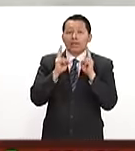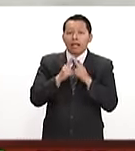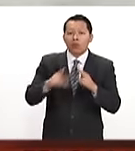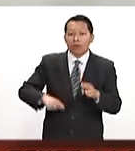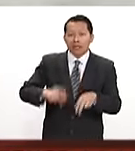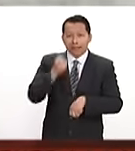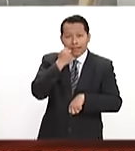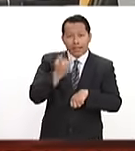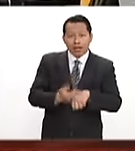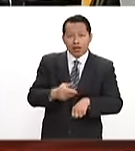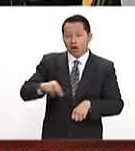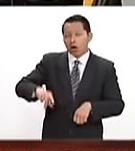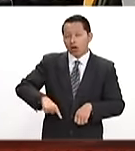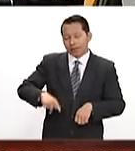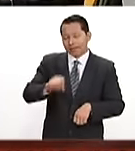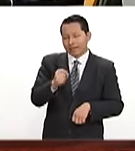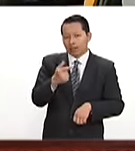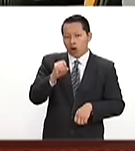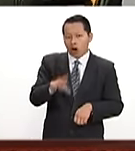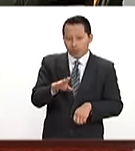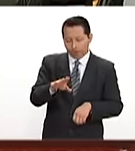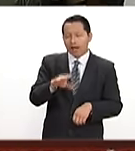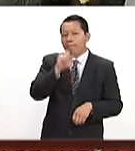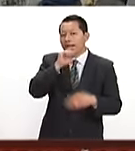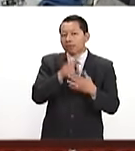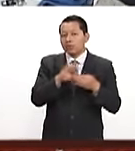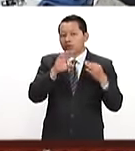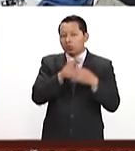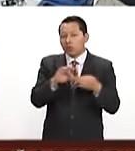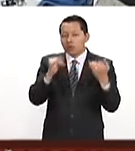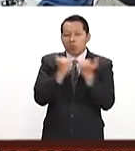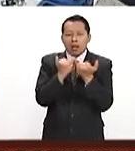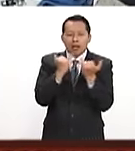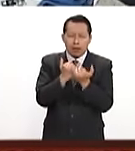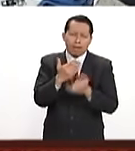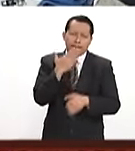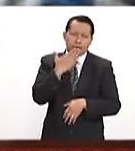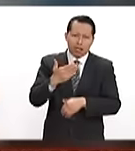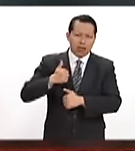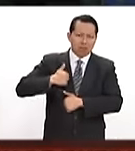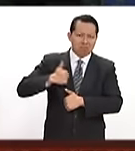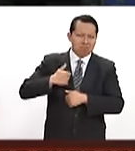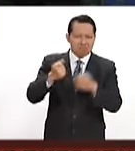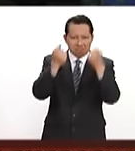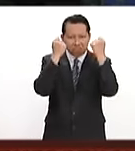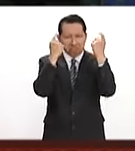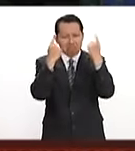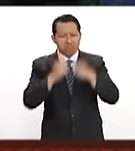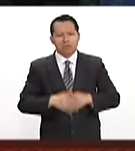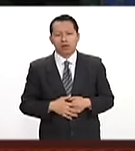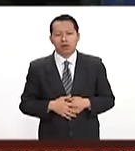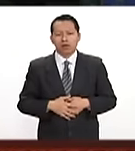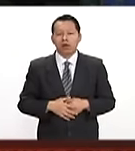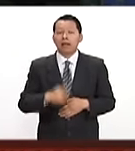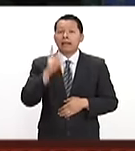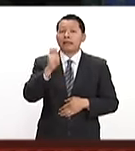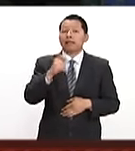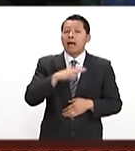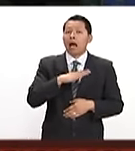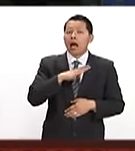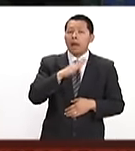de la Secretaría de Gobernación, Monte Alejandro Rubido, reconoció la labor de las Fuerzas Armadas. Es una muestra más